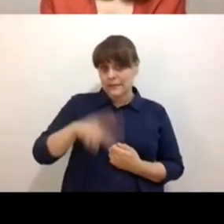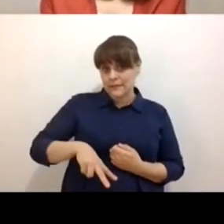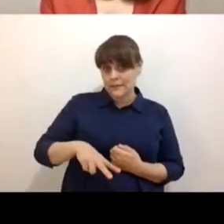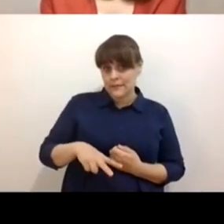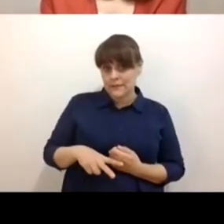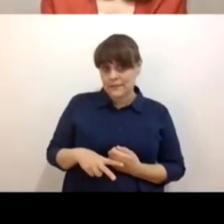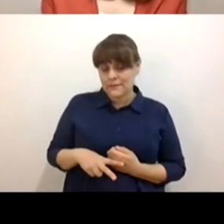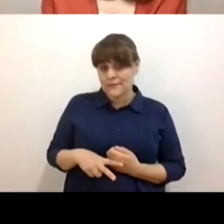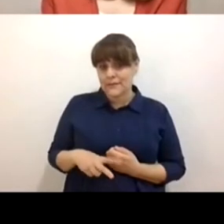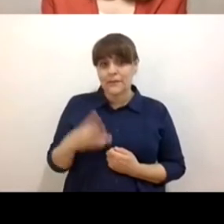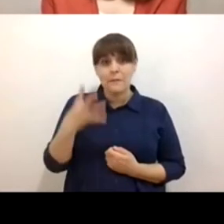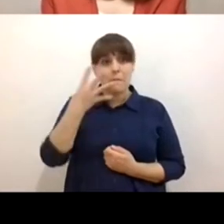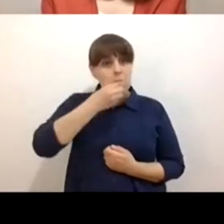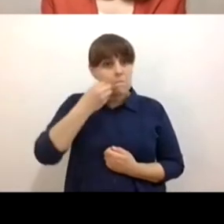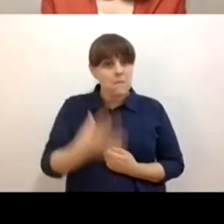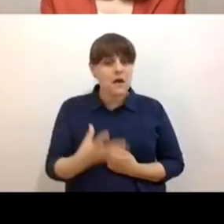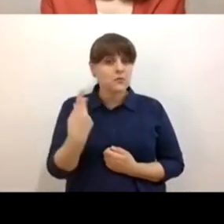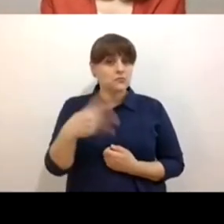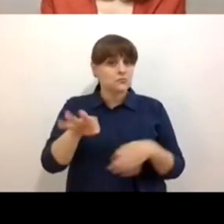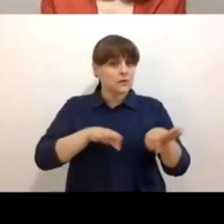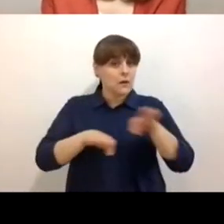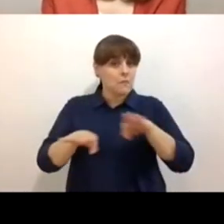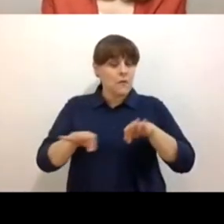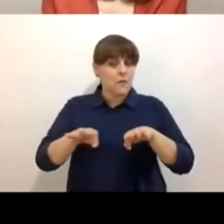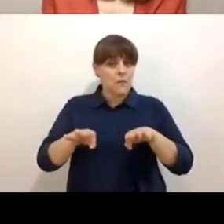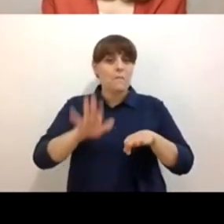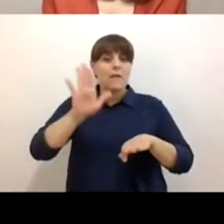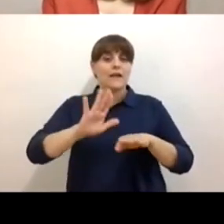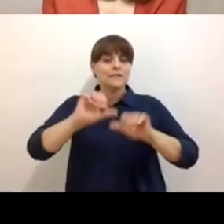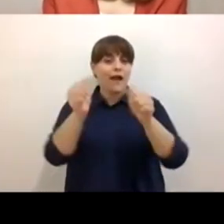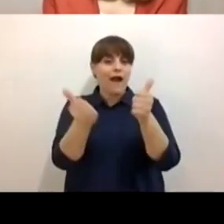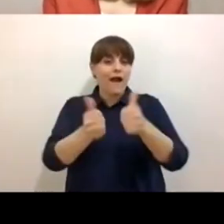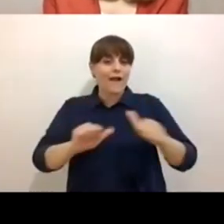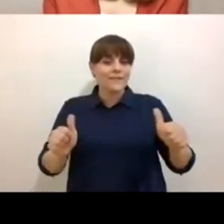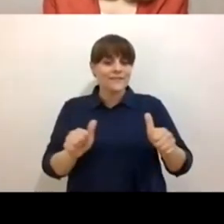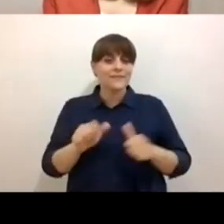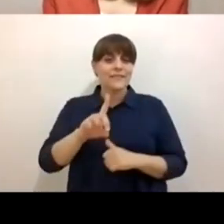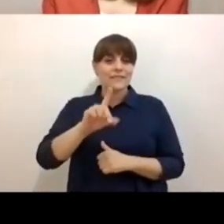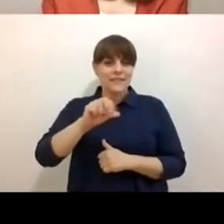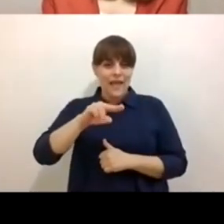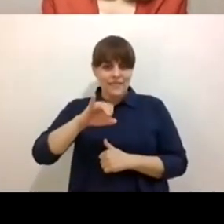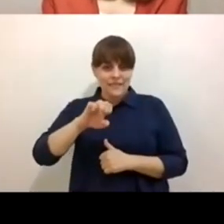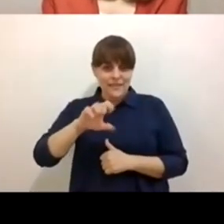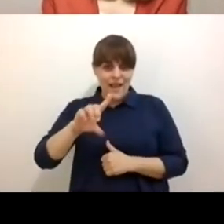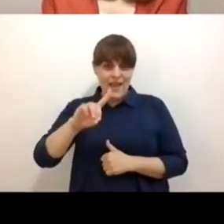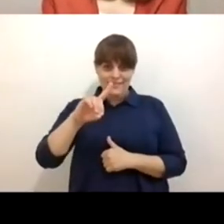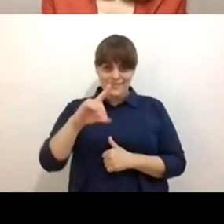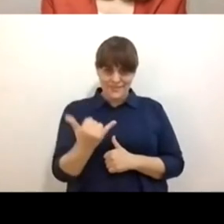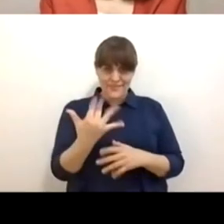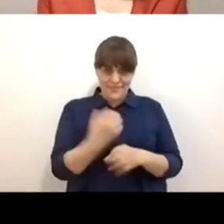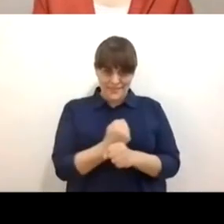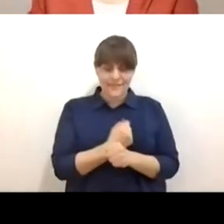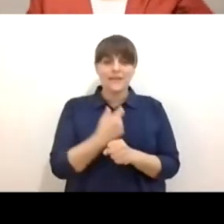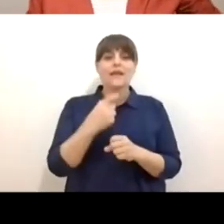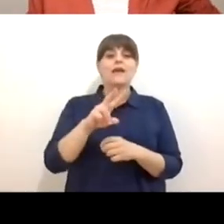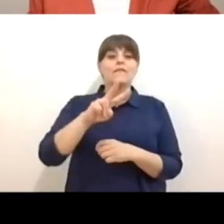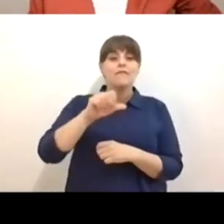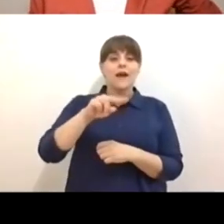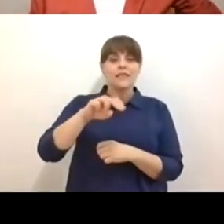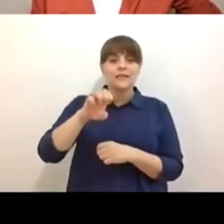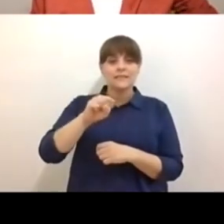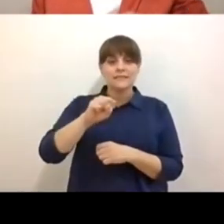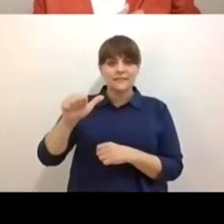genial y artístico que es el que hacen Daniela Vite y Vanessa Castañeda. Yo ya las